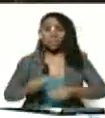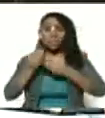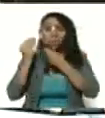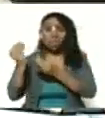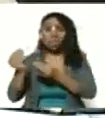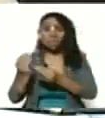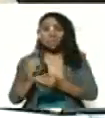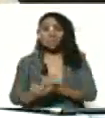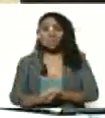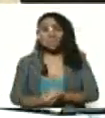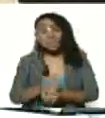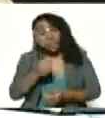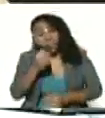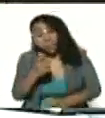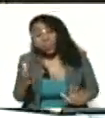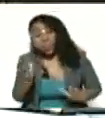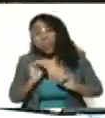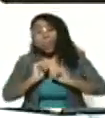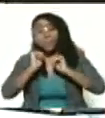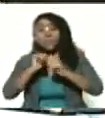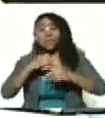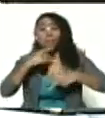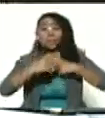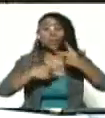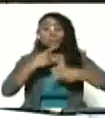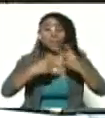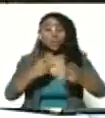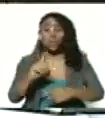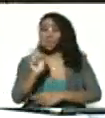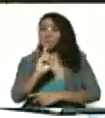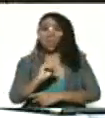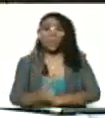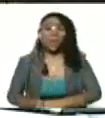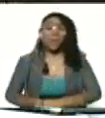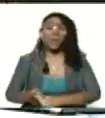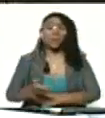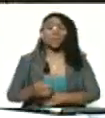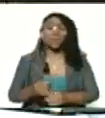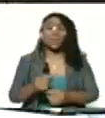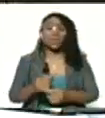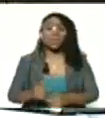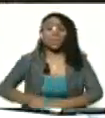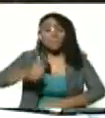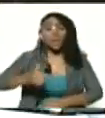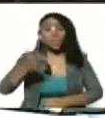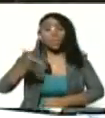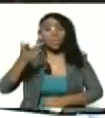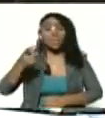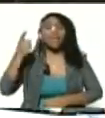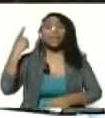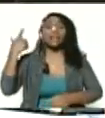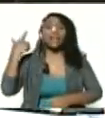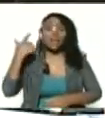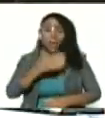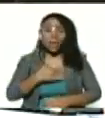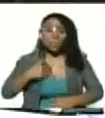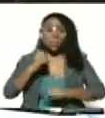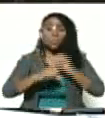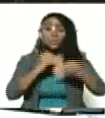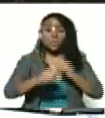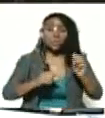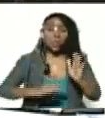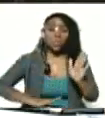y bueno, que arranque el proceso, no más importante, que arranque el proceso. En eso estamos. Por eso me